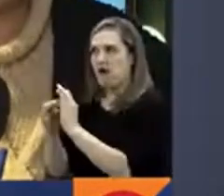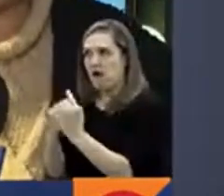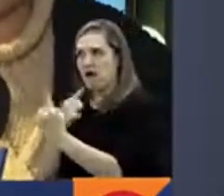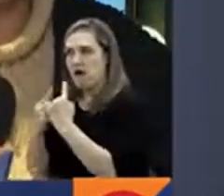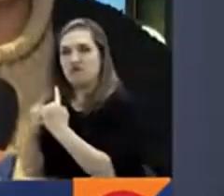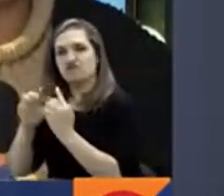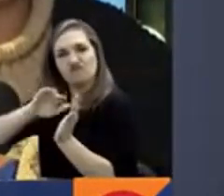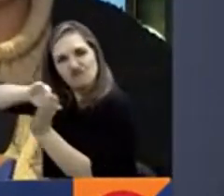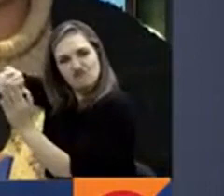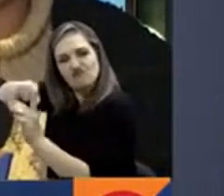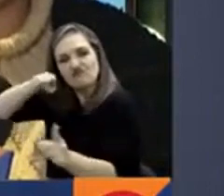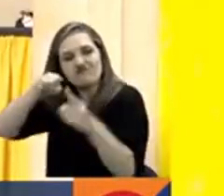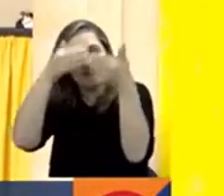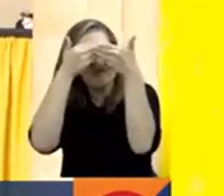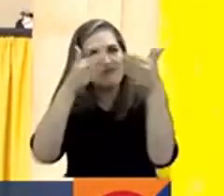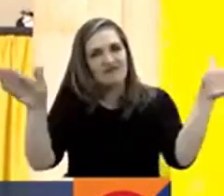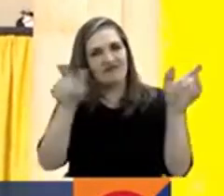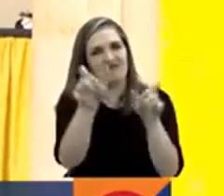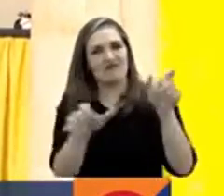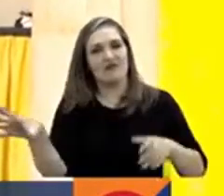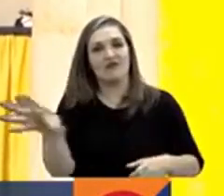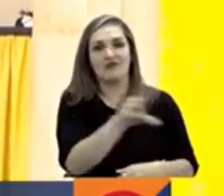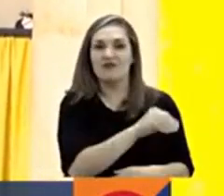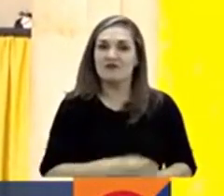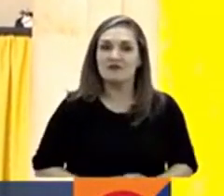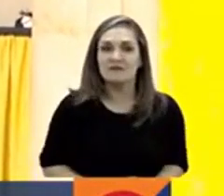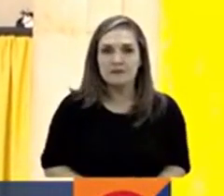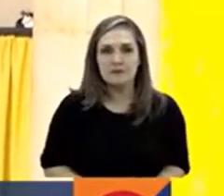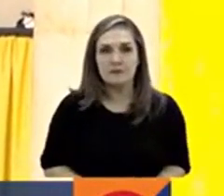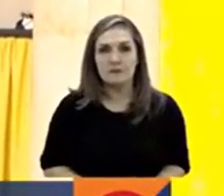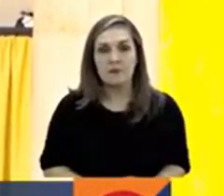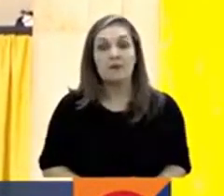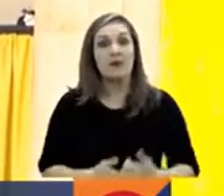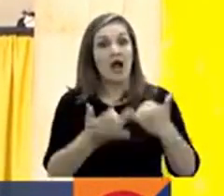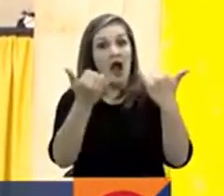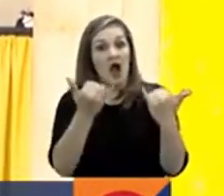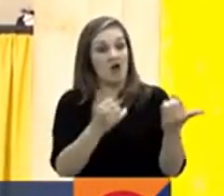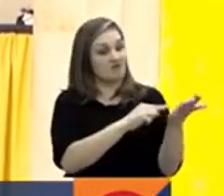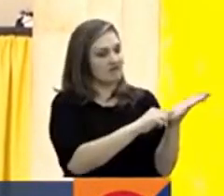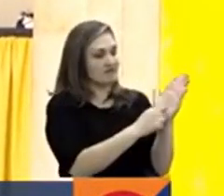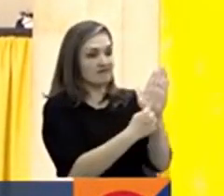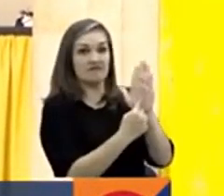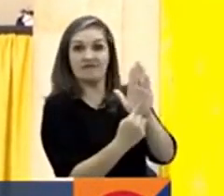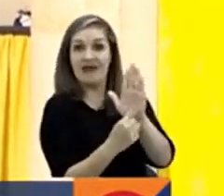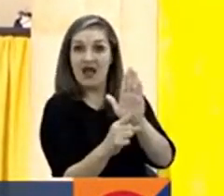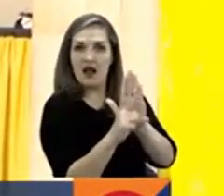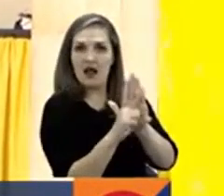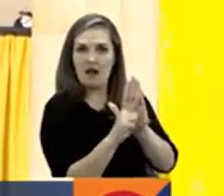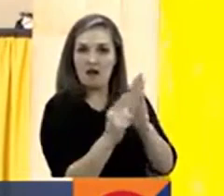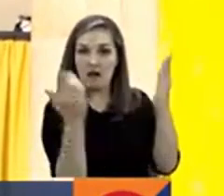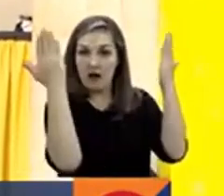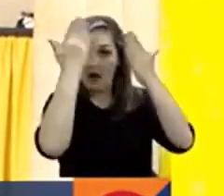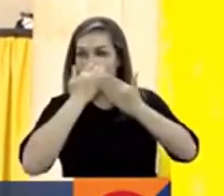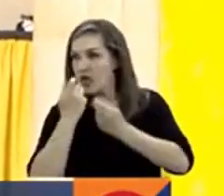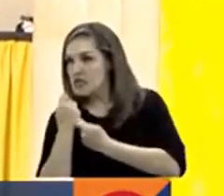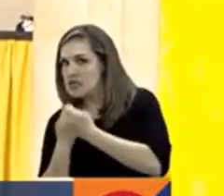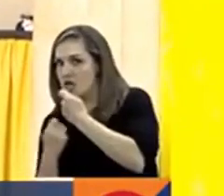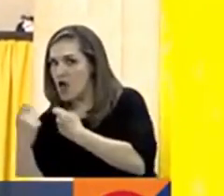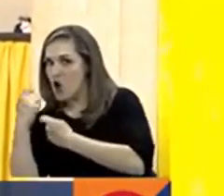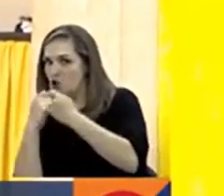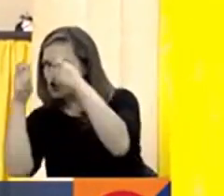sea una democracia. No estamos presentando negocios hechos desde el Estado.